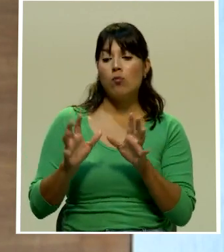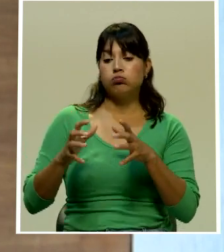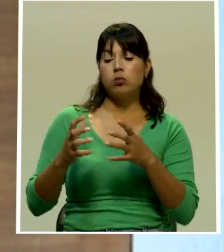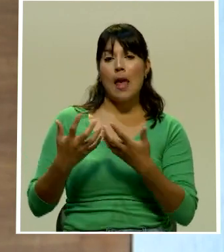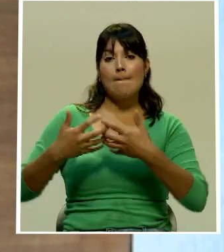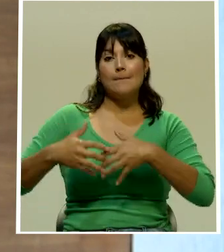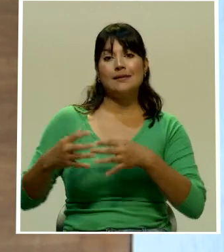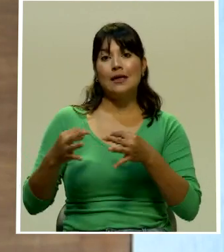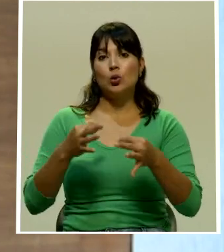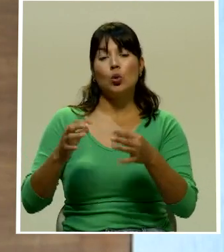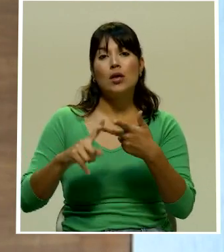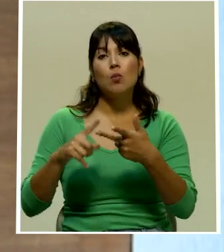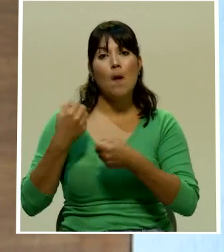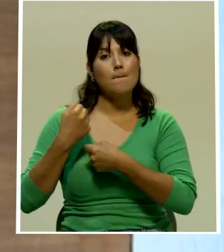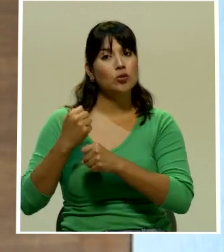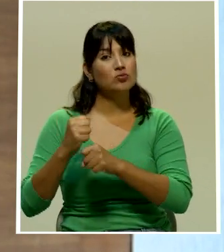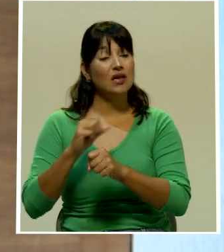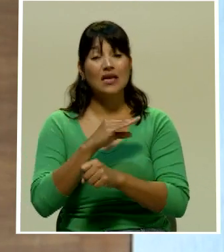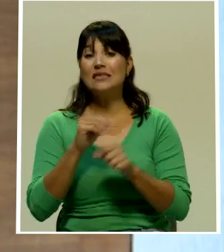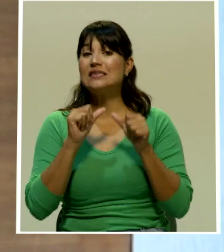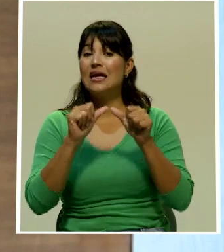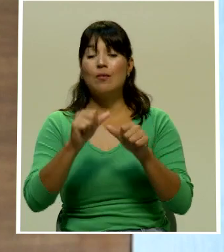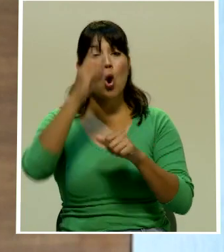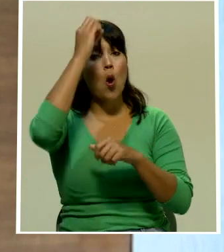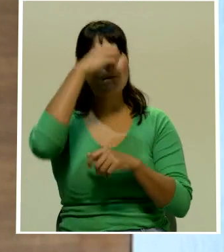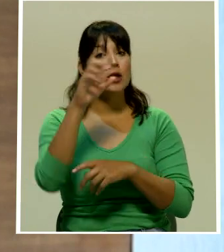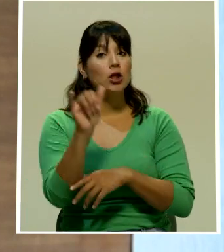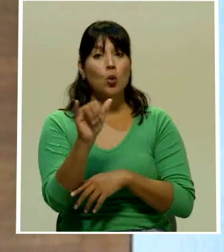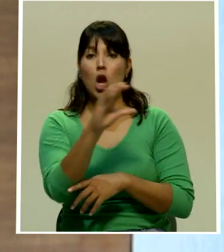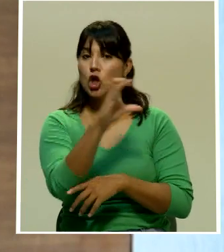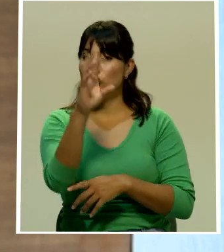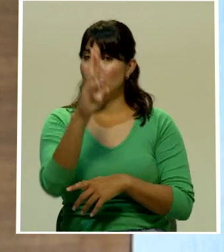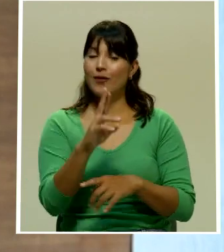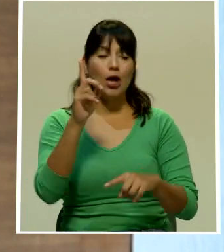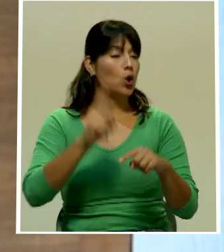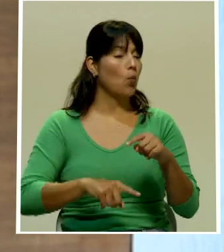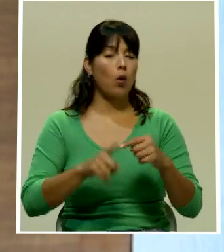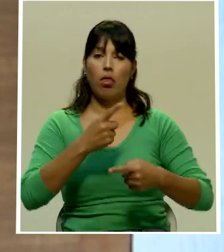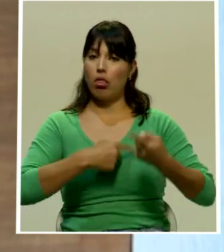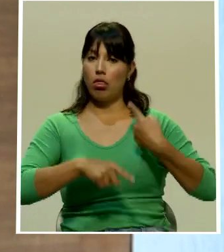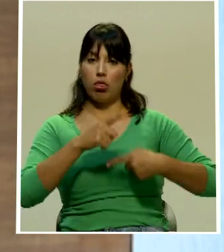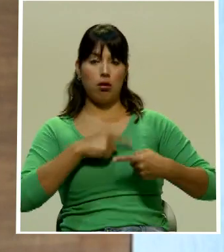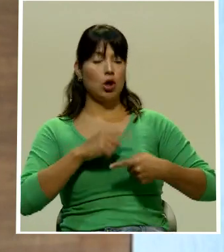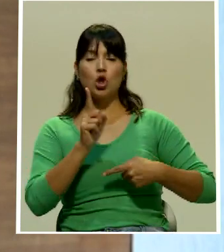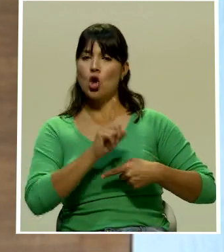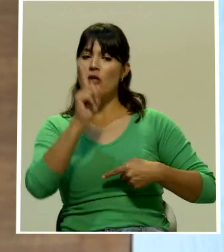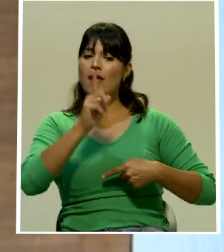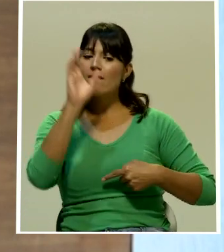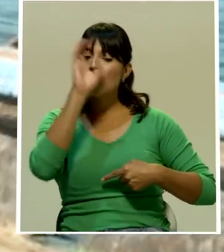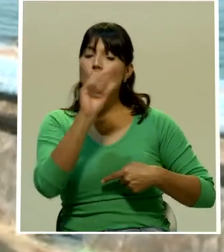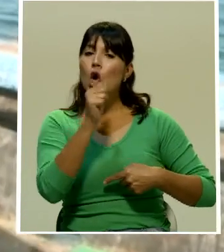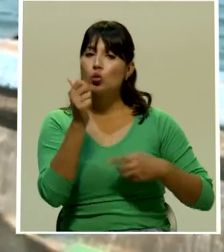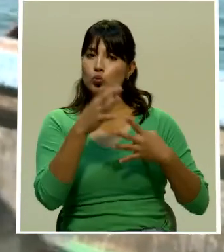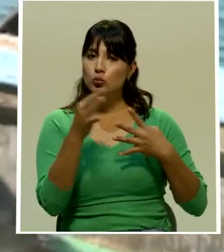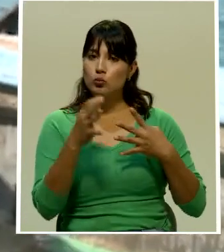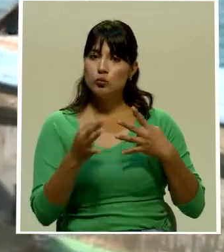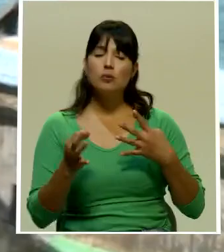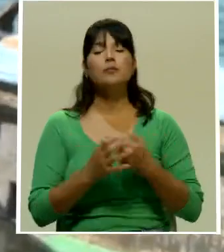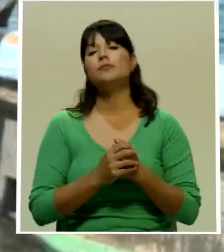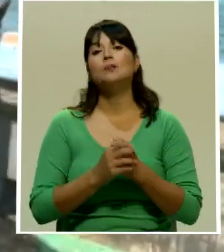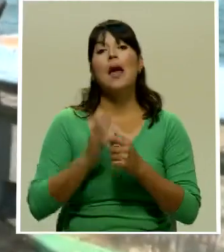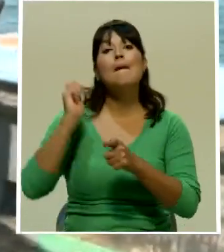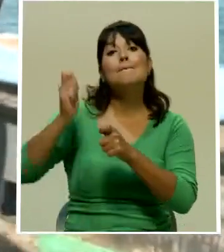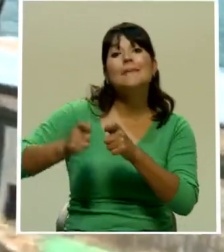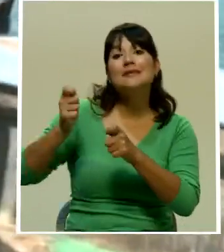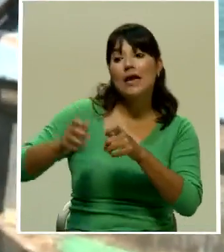municipalidades y seguimos en la misma línea Costa Rica no puede retroceder en ese sentido y tiene que buscar otras alternativas la pesca de